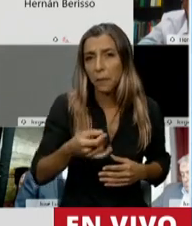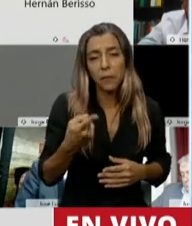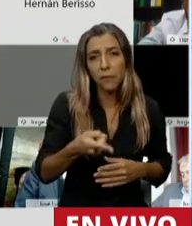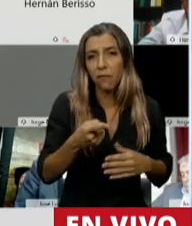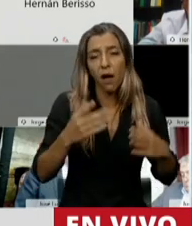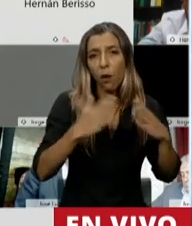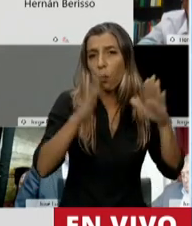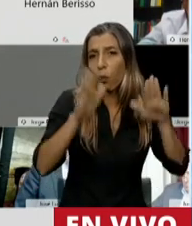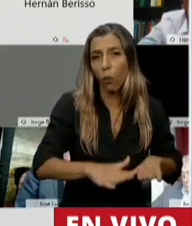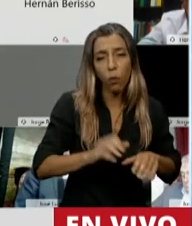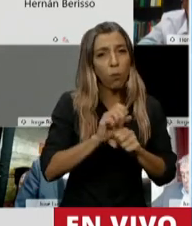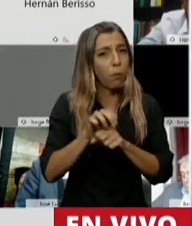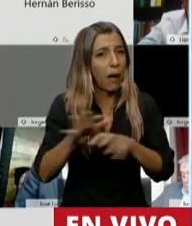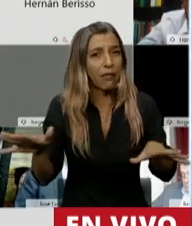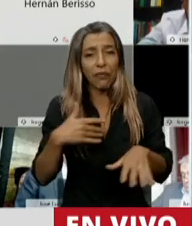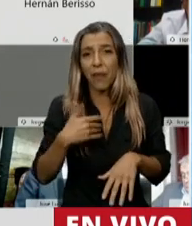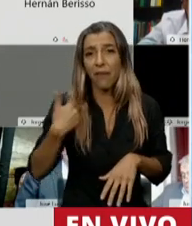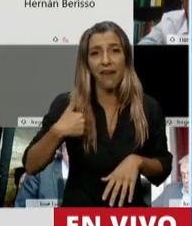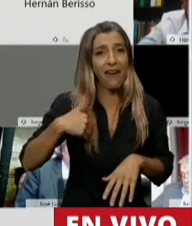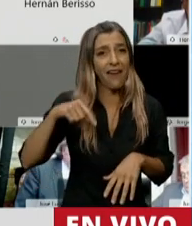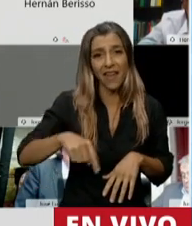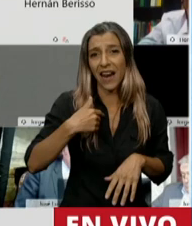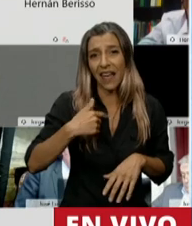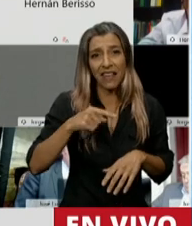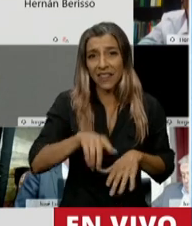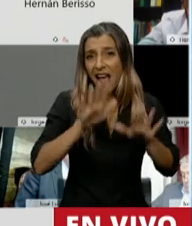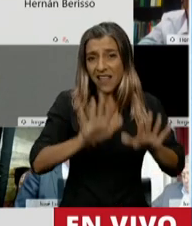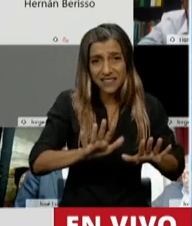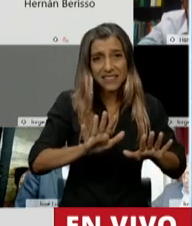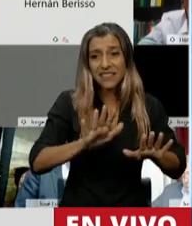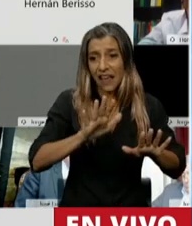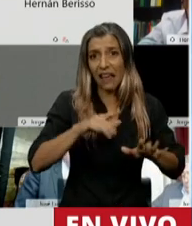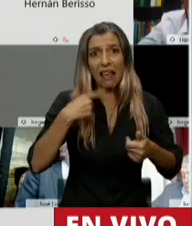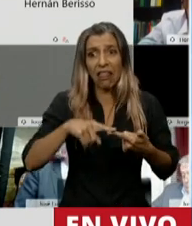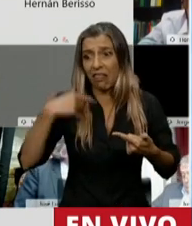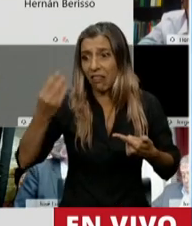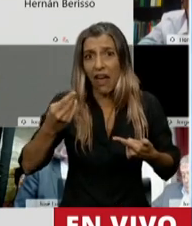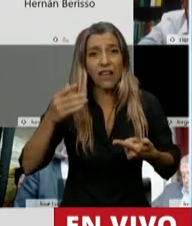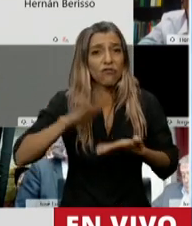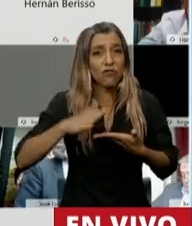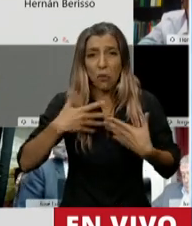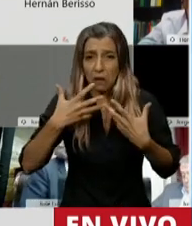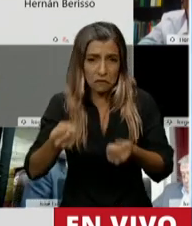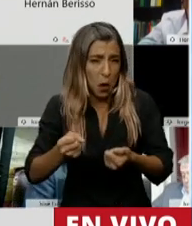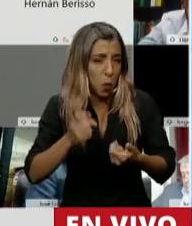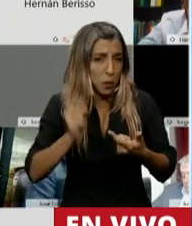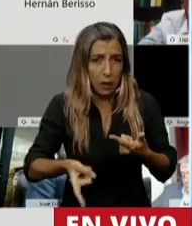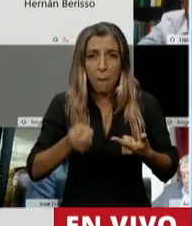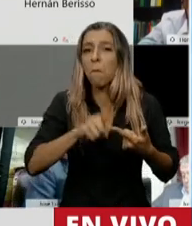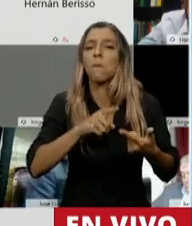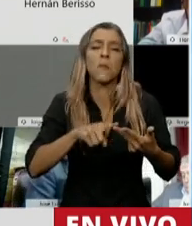cuarentena y de la pandemia en la República Argentina, en términos sanitarios, en términos